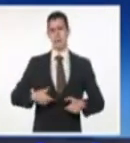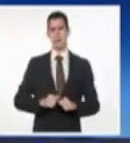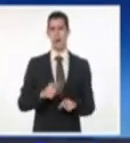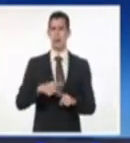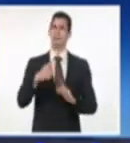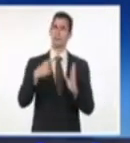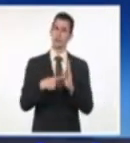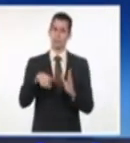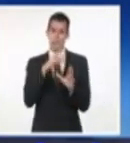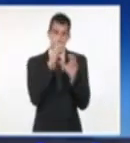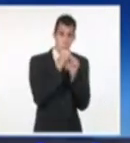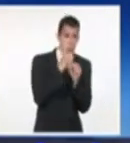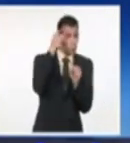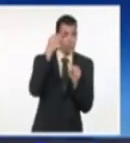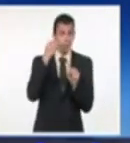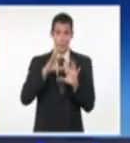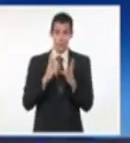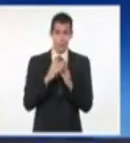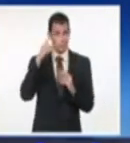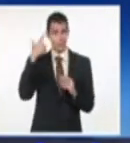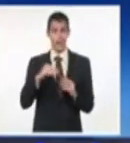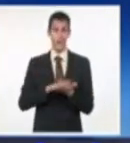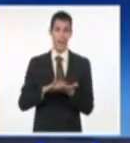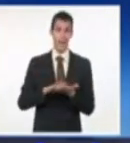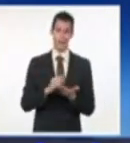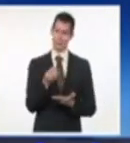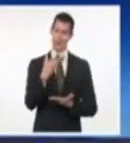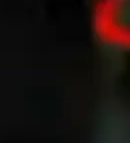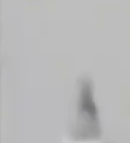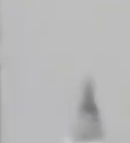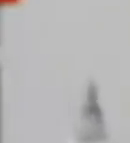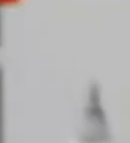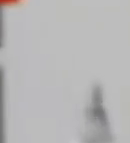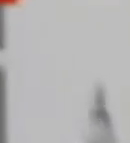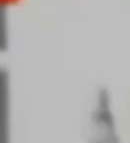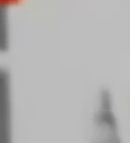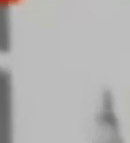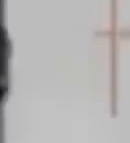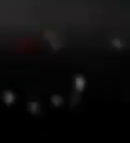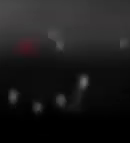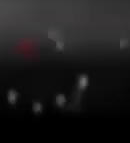que tienen de coordinación. Vuelvo pronto, muy pronto, con mucho más. Chau.